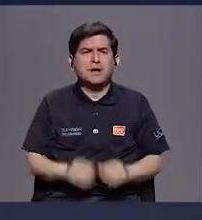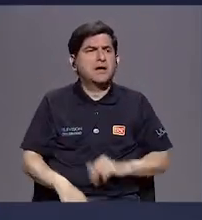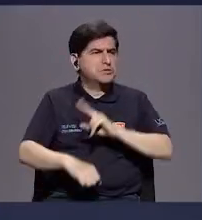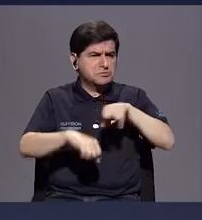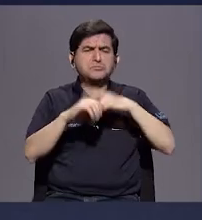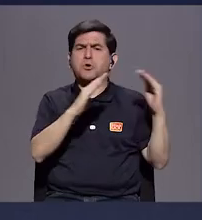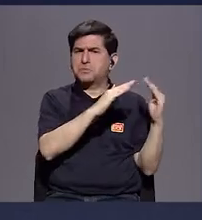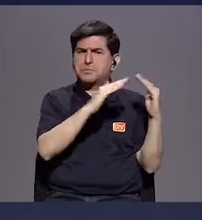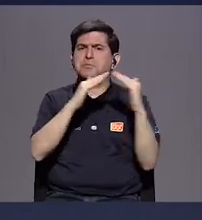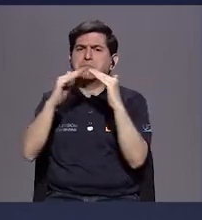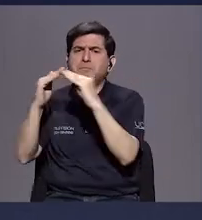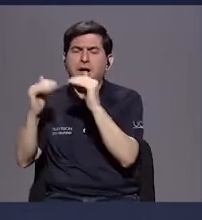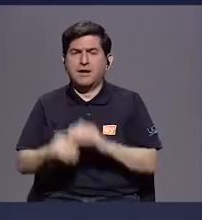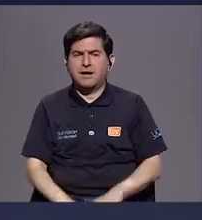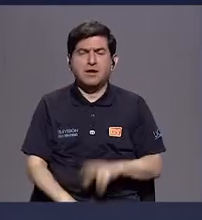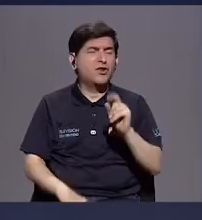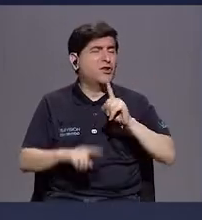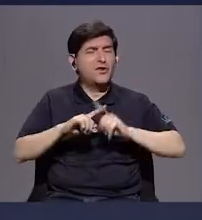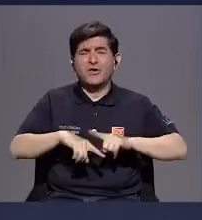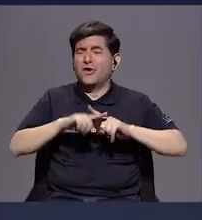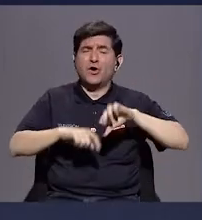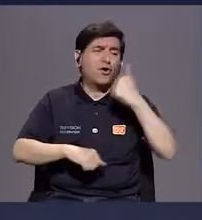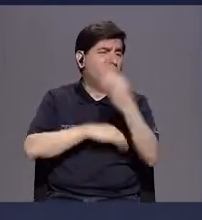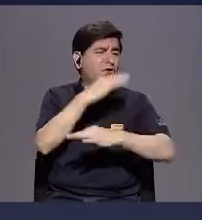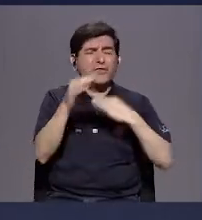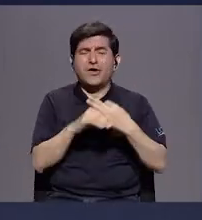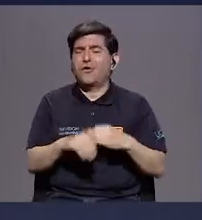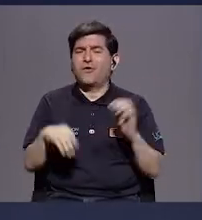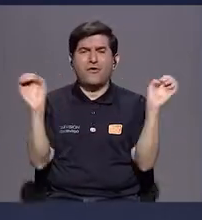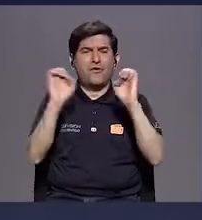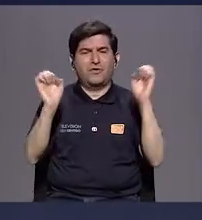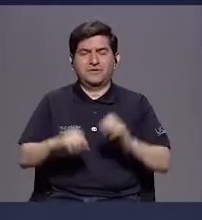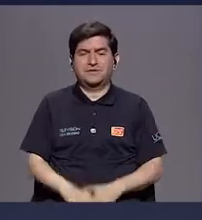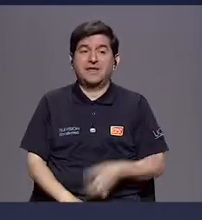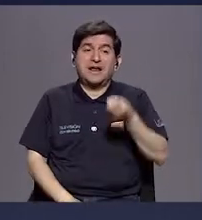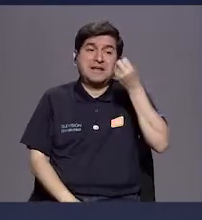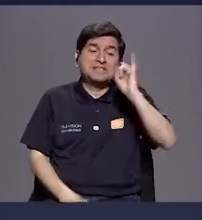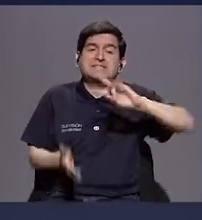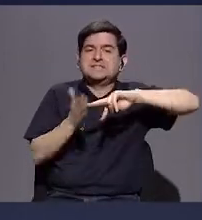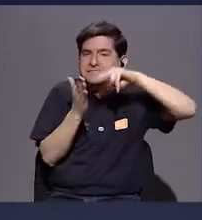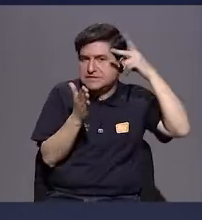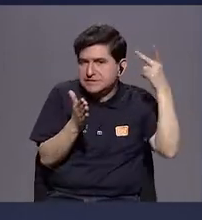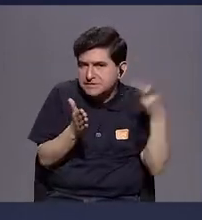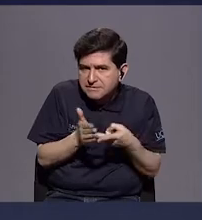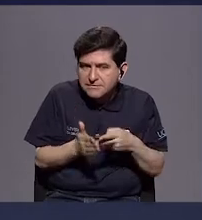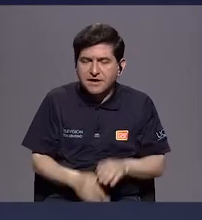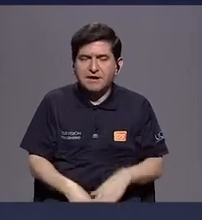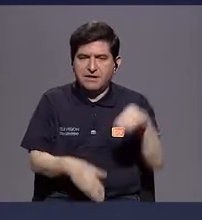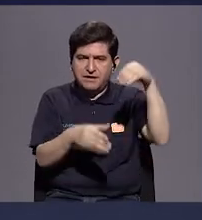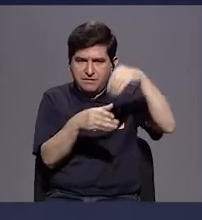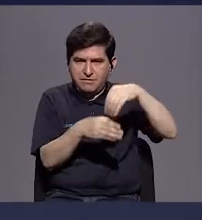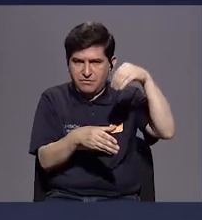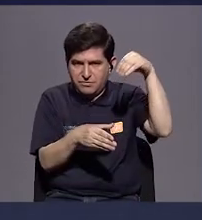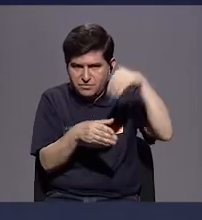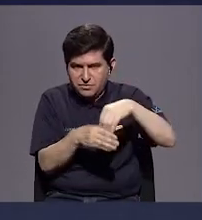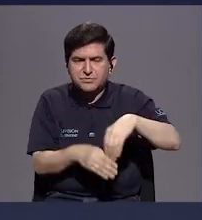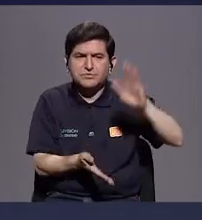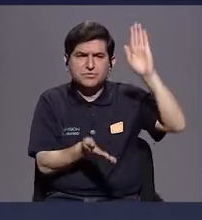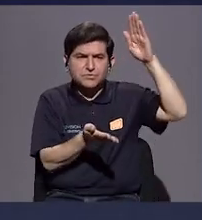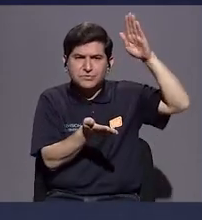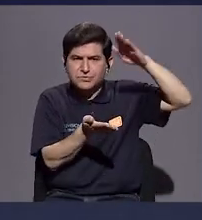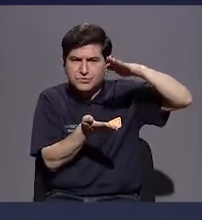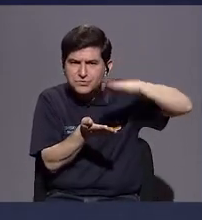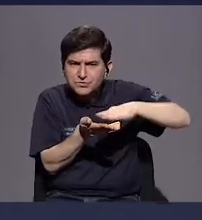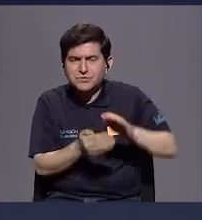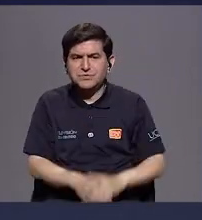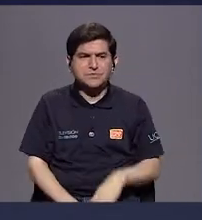los hogares, ¿verdad? Para no depender de otro tipo de energías, si es que esto viene a generar un aporte a la disminución de